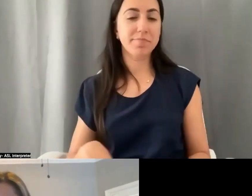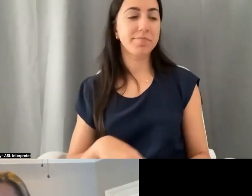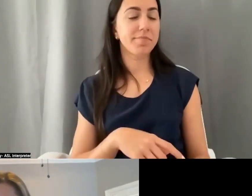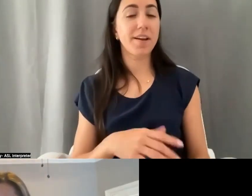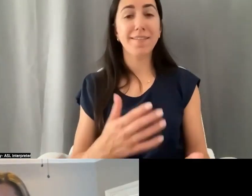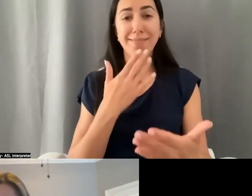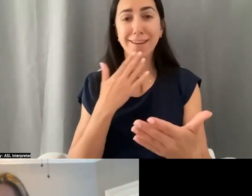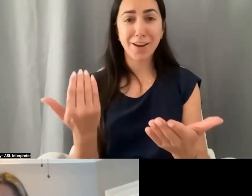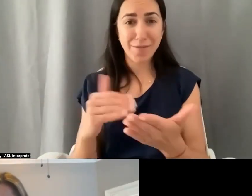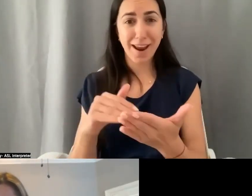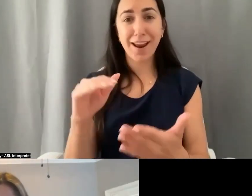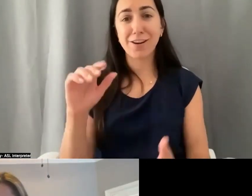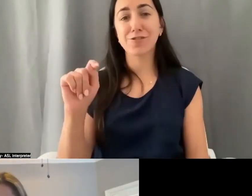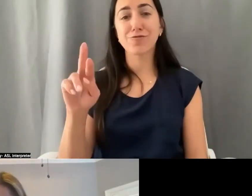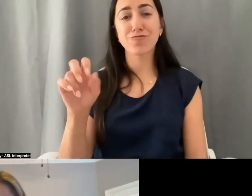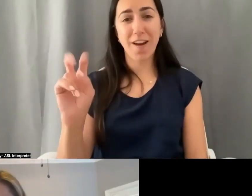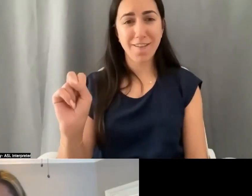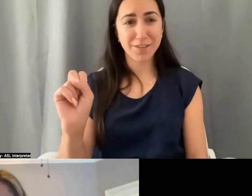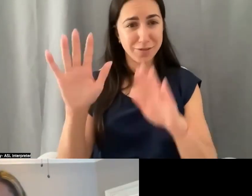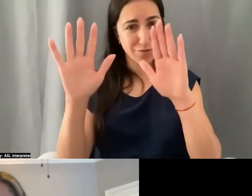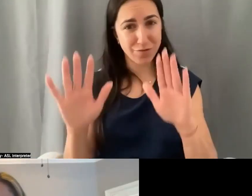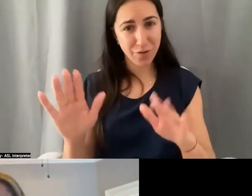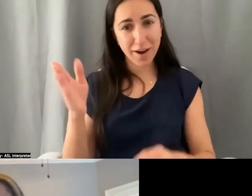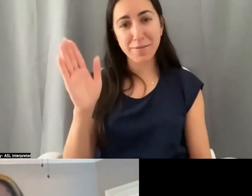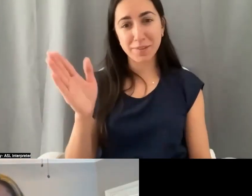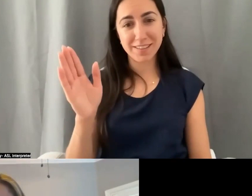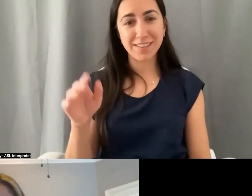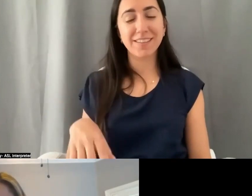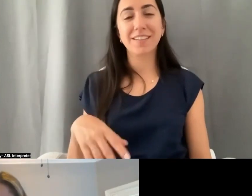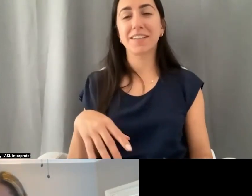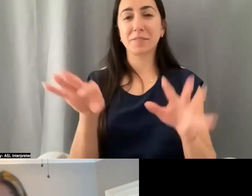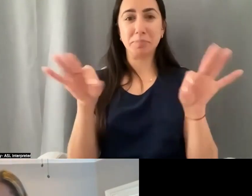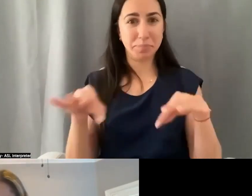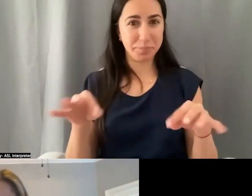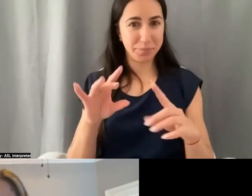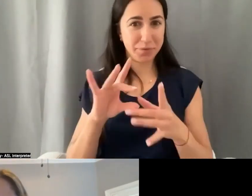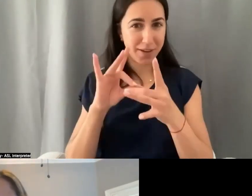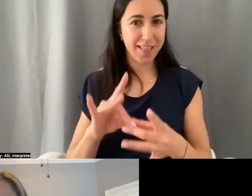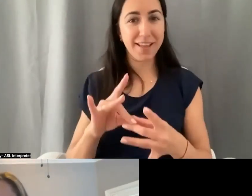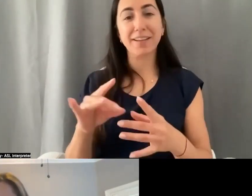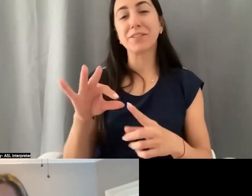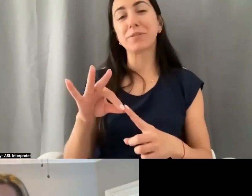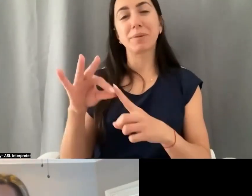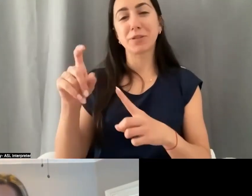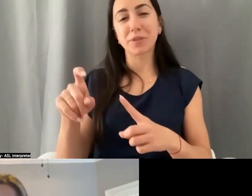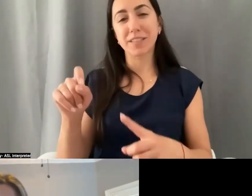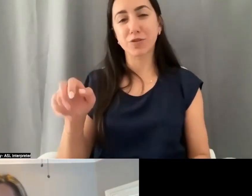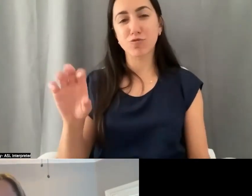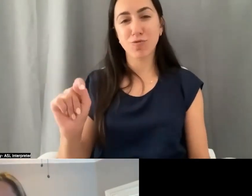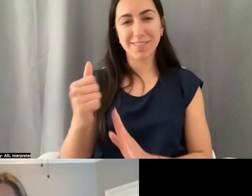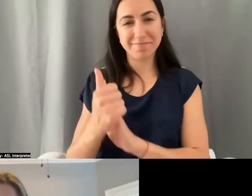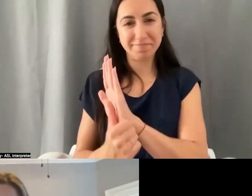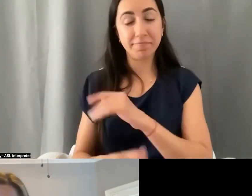Estefania dice sí. Muchas gracias, Travis. Entonces, esa fue una presentación maravillosa y repaso general de fideicomisos de necesidades